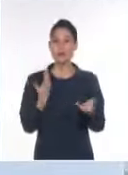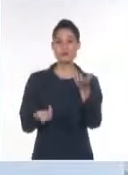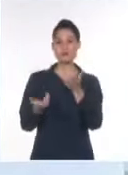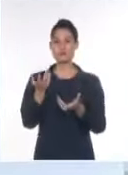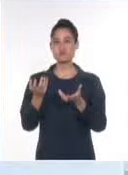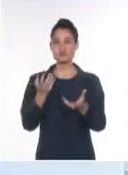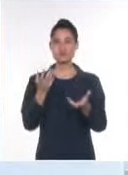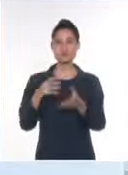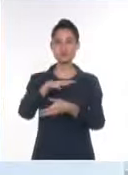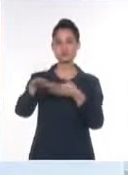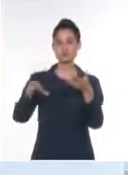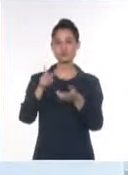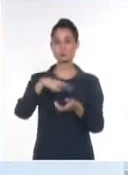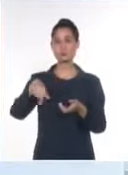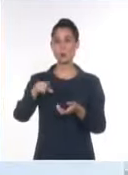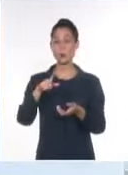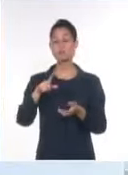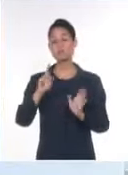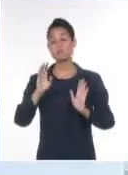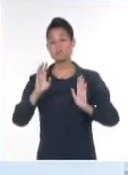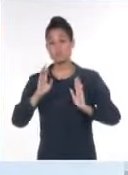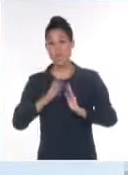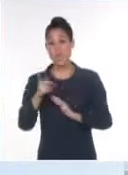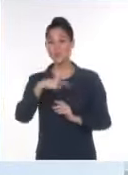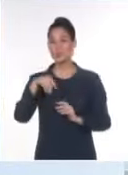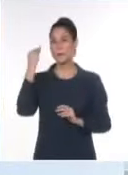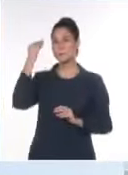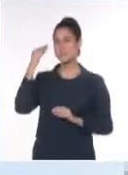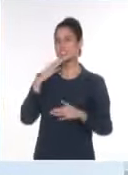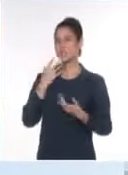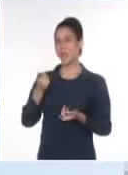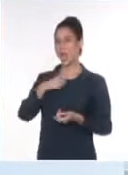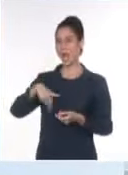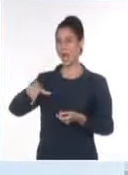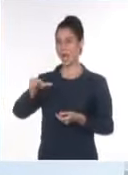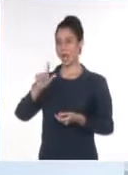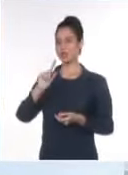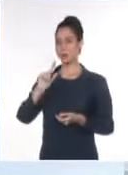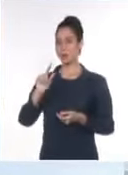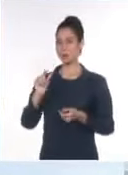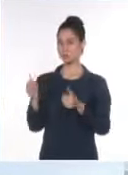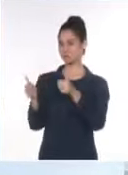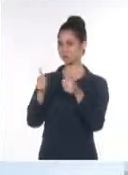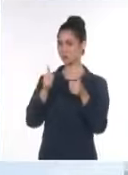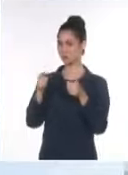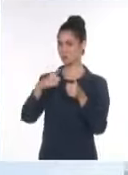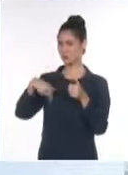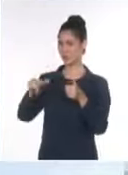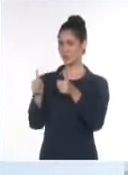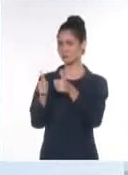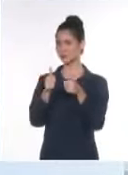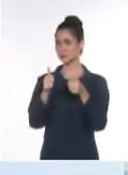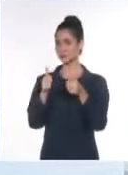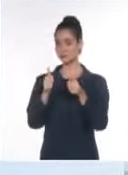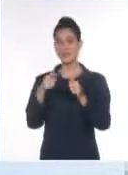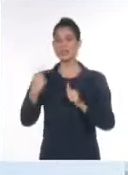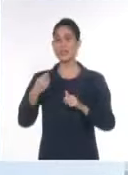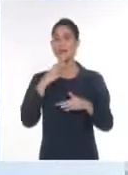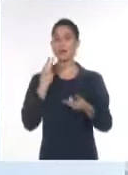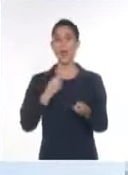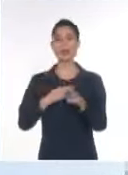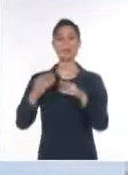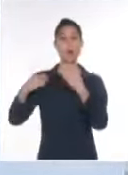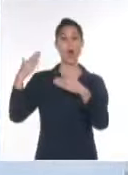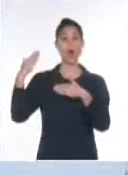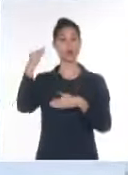razonable creer en la palabra de estas personas? Creo que solo es cuestión de ir a la historia reciente y de reflexionar. Así